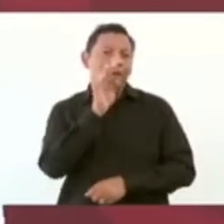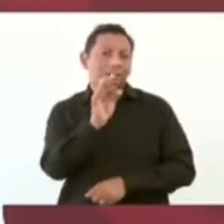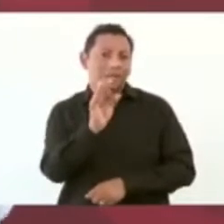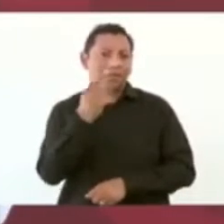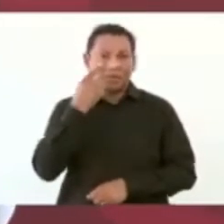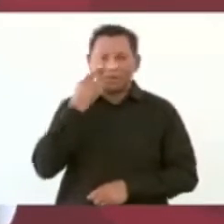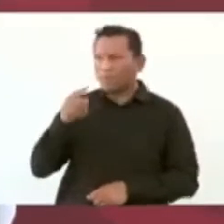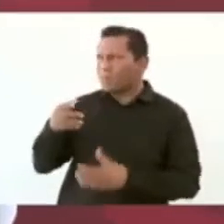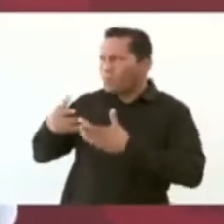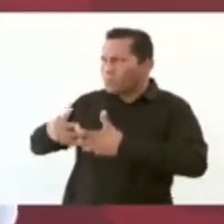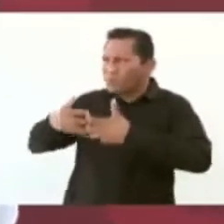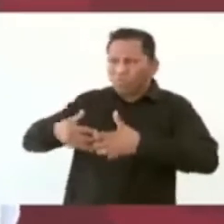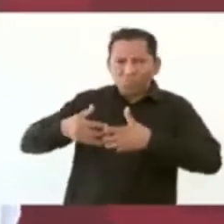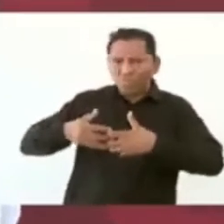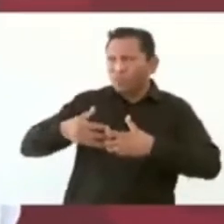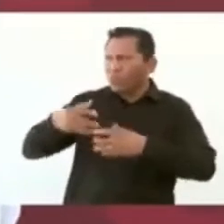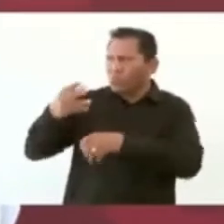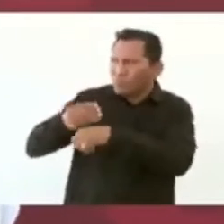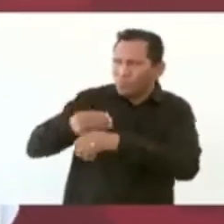estas obras?